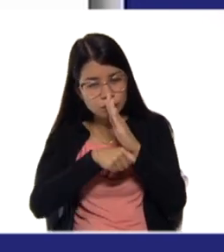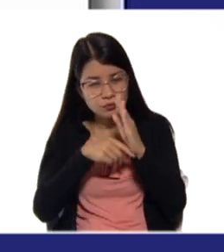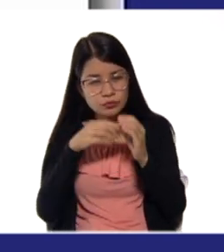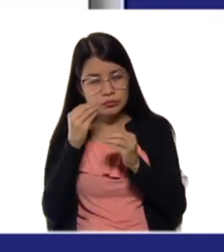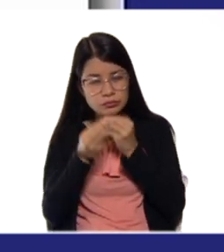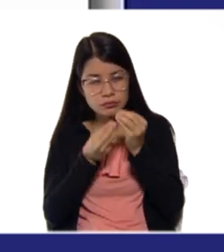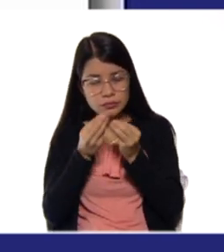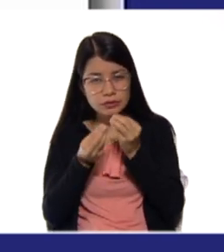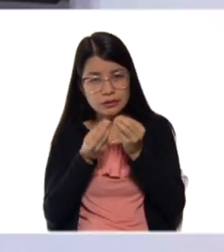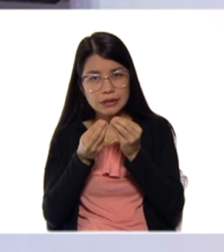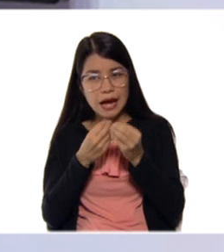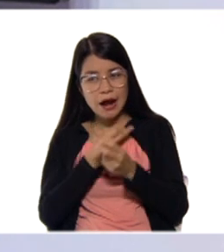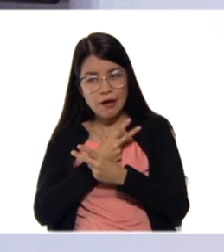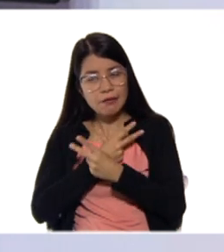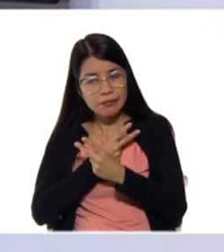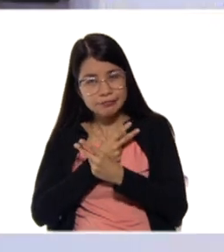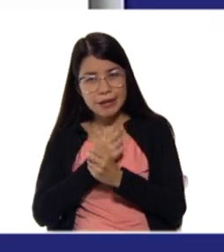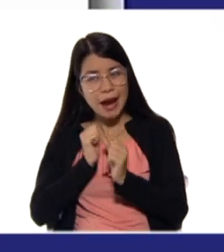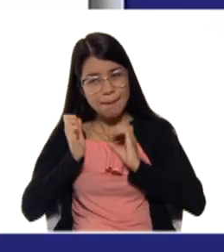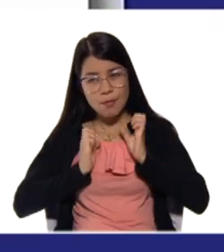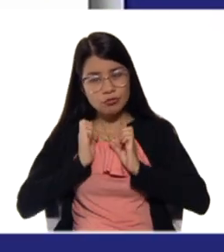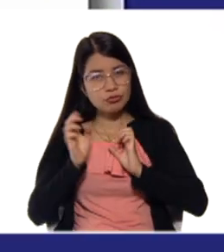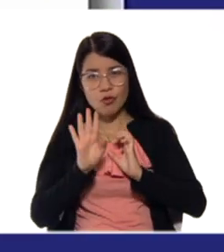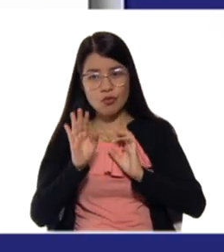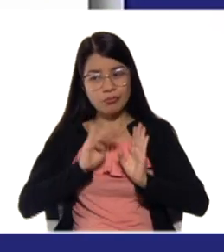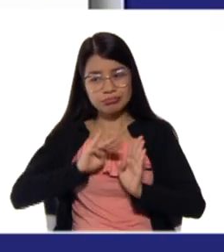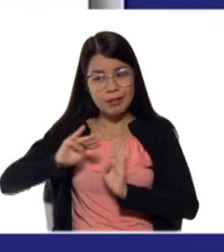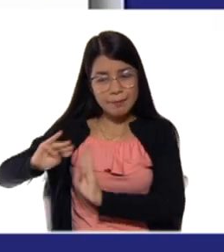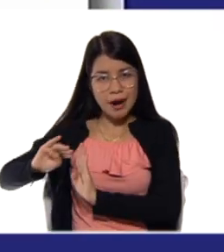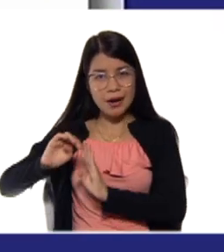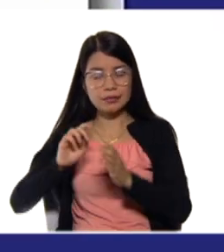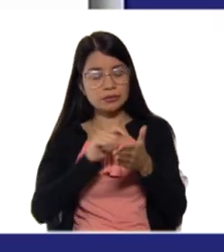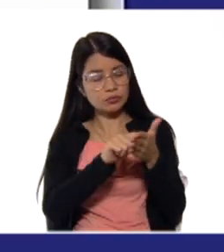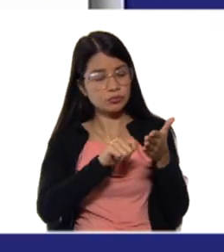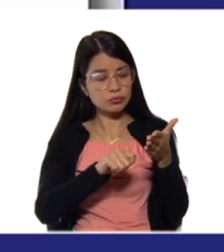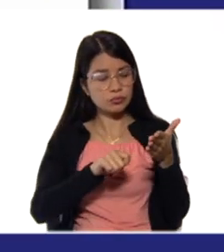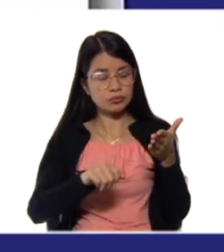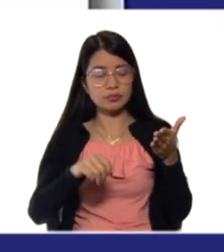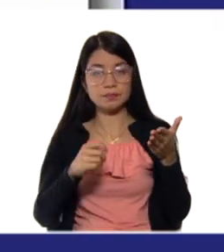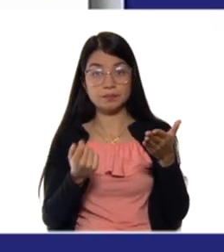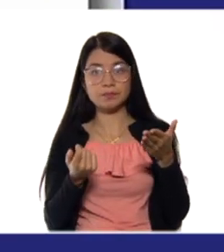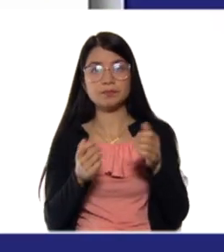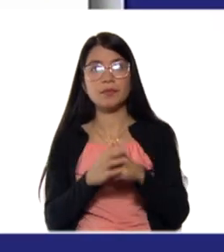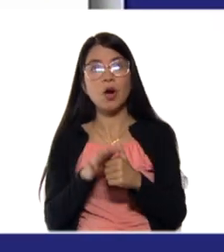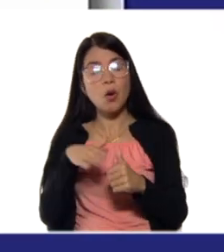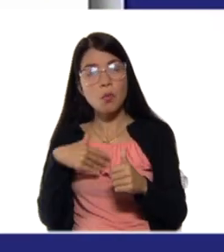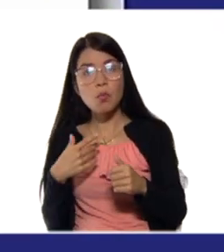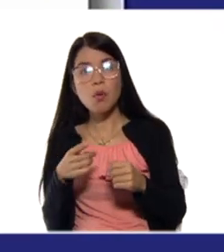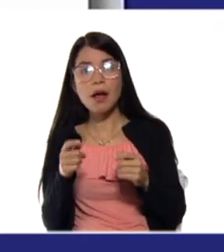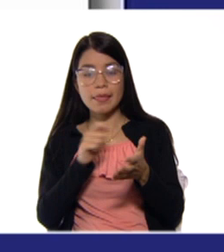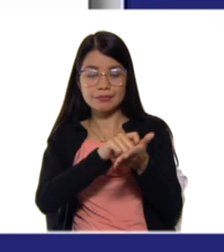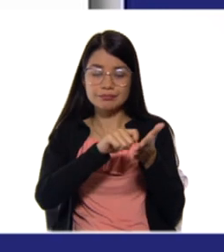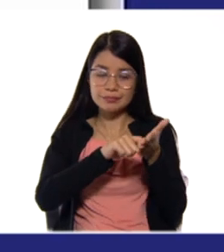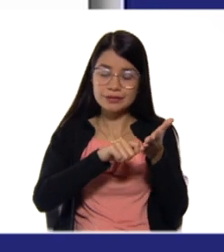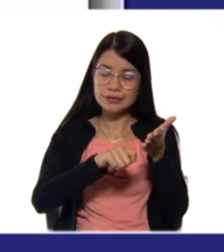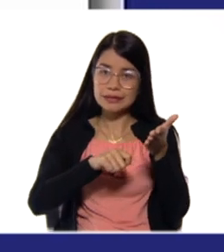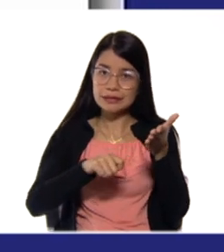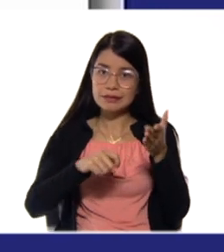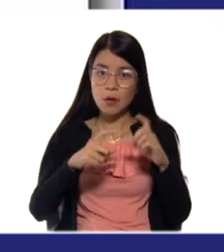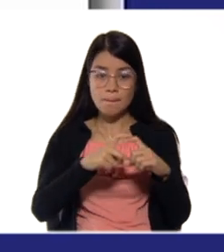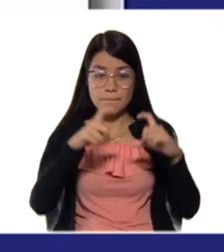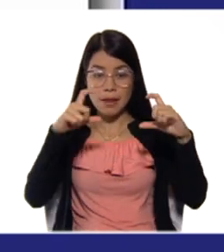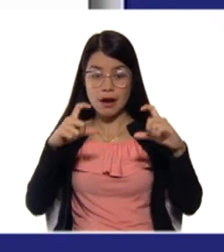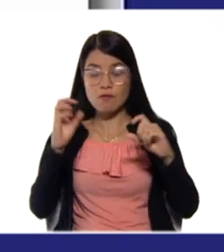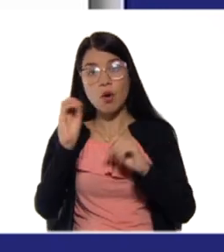de valor personal. El registro puede realizarlo a través de la redacción de un párrafo o de una lista si la